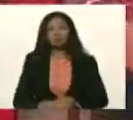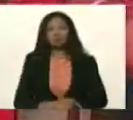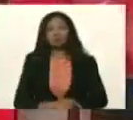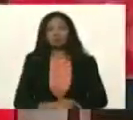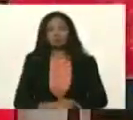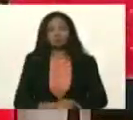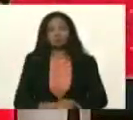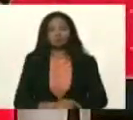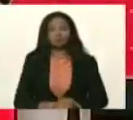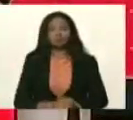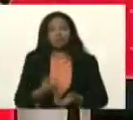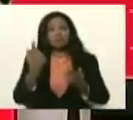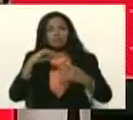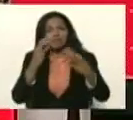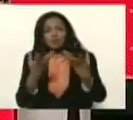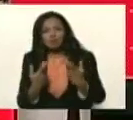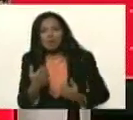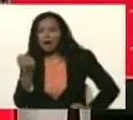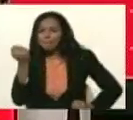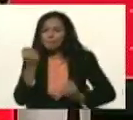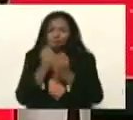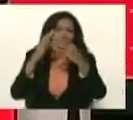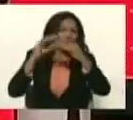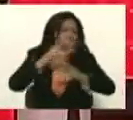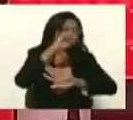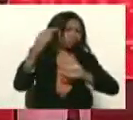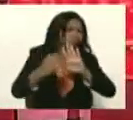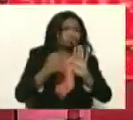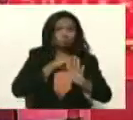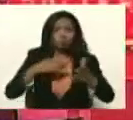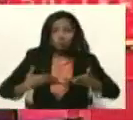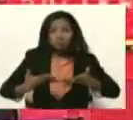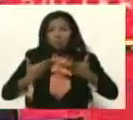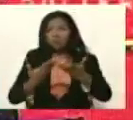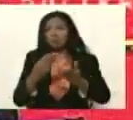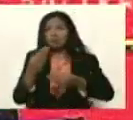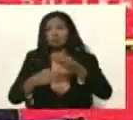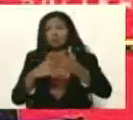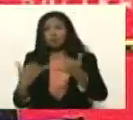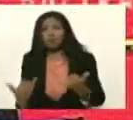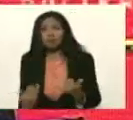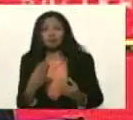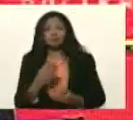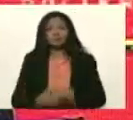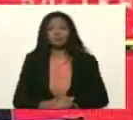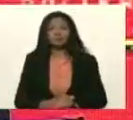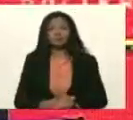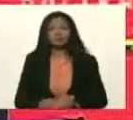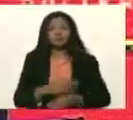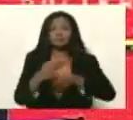y cuenten ustedes, con todo el apoyo, que nosotros podamos, generar,